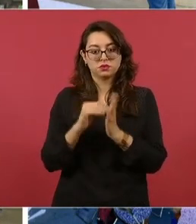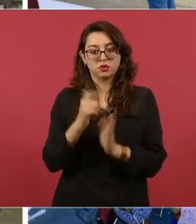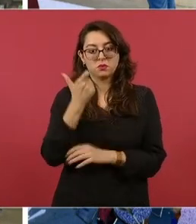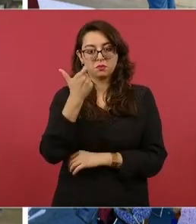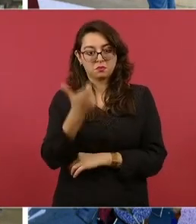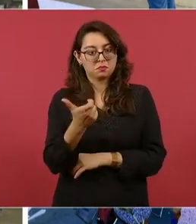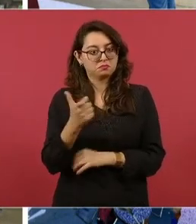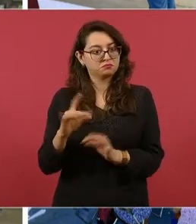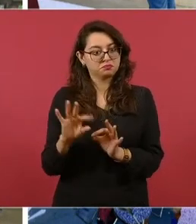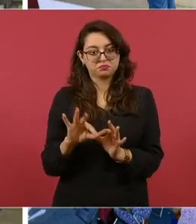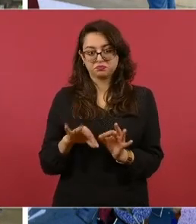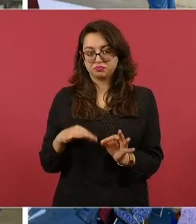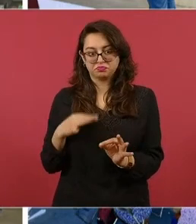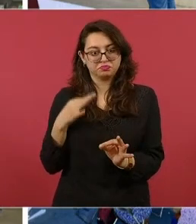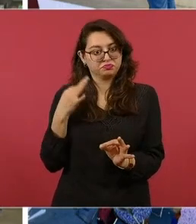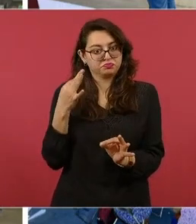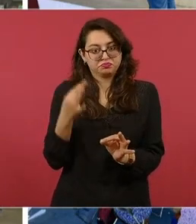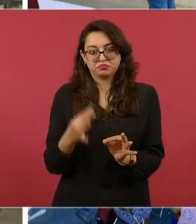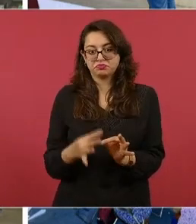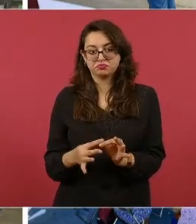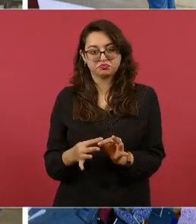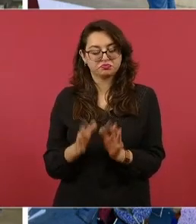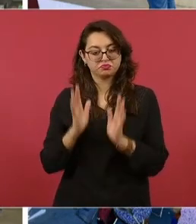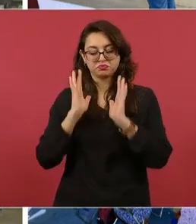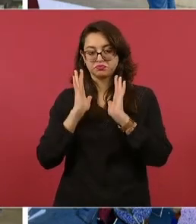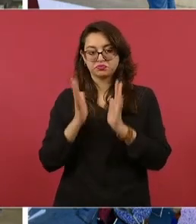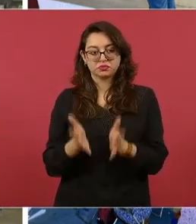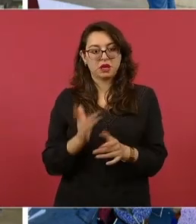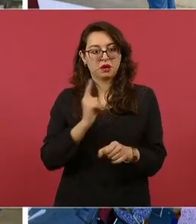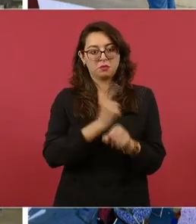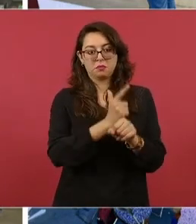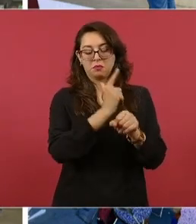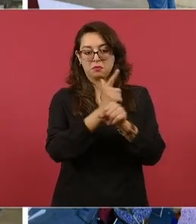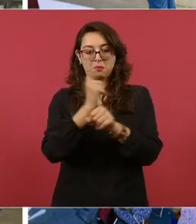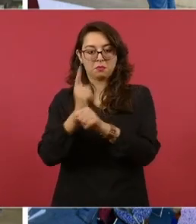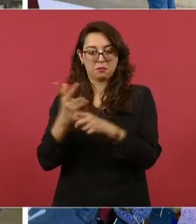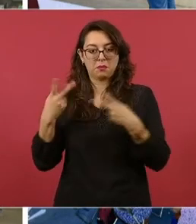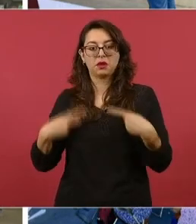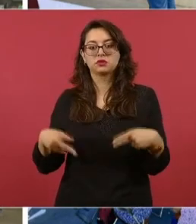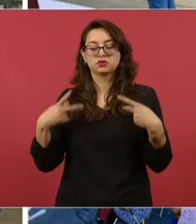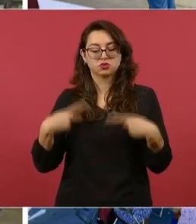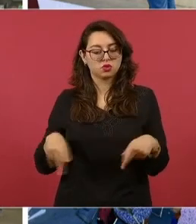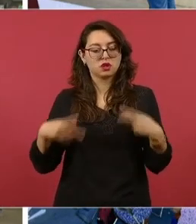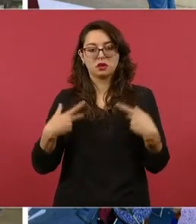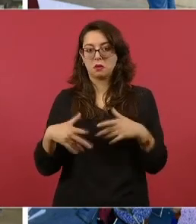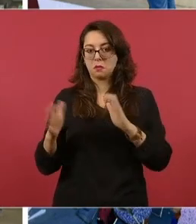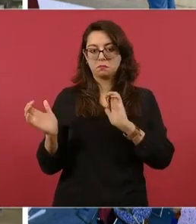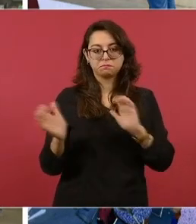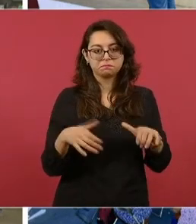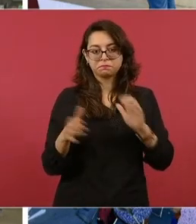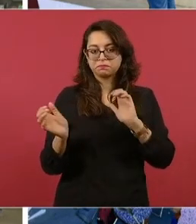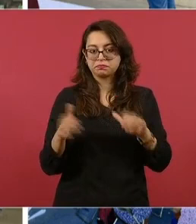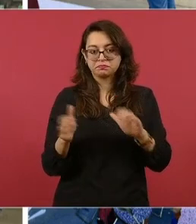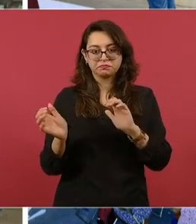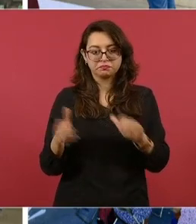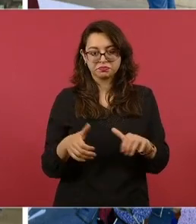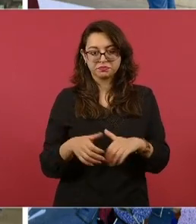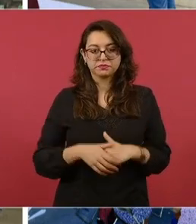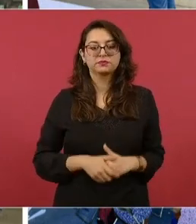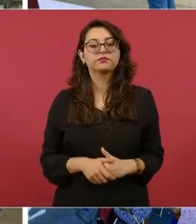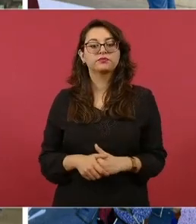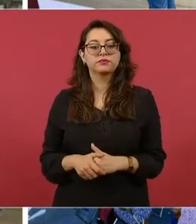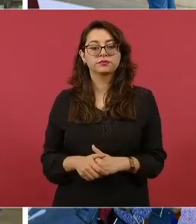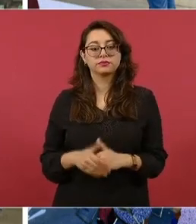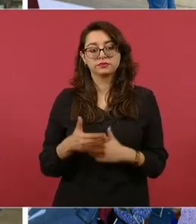cerrado el programa en cuanto a la identificación de personas beneficiarias. En este momento